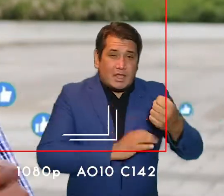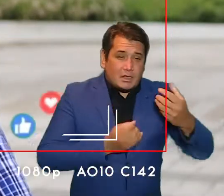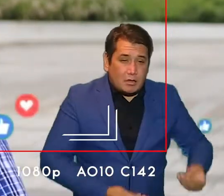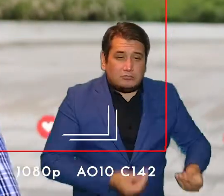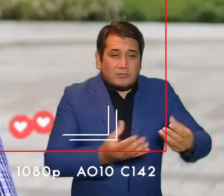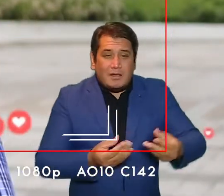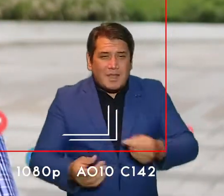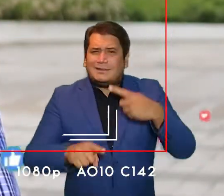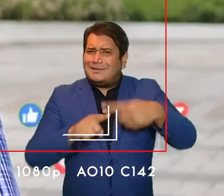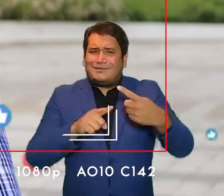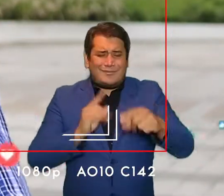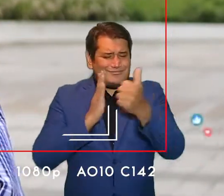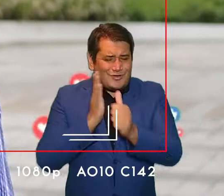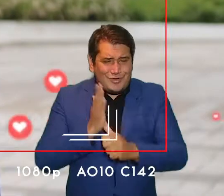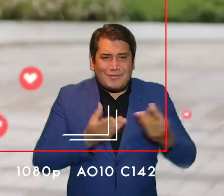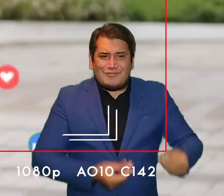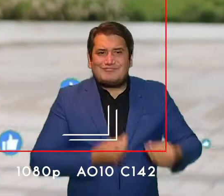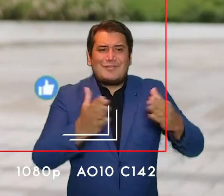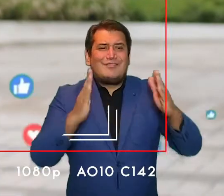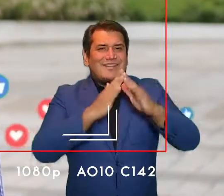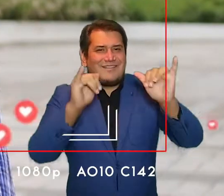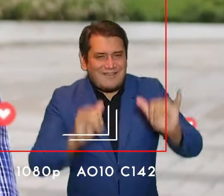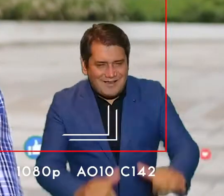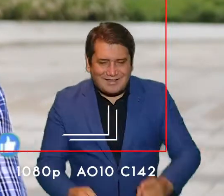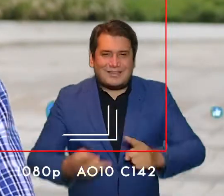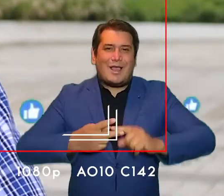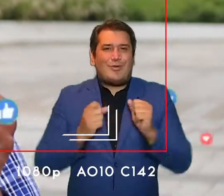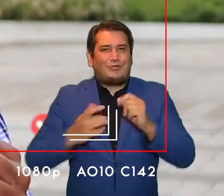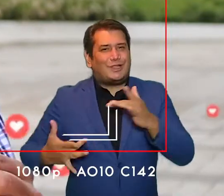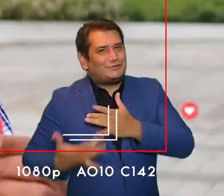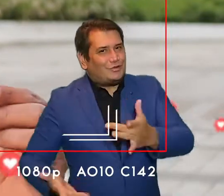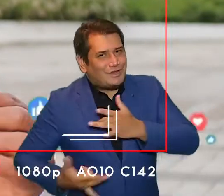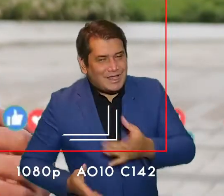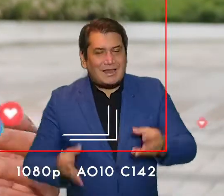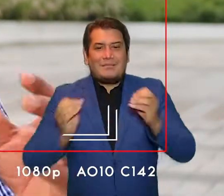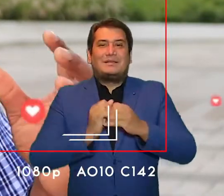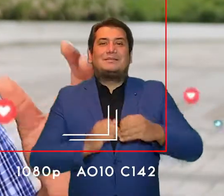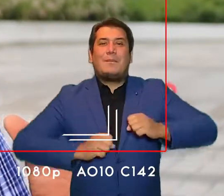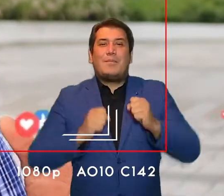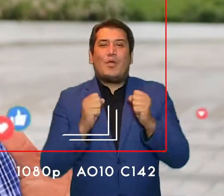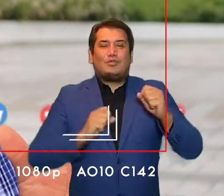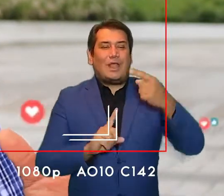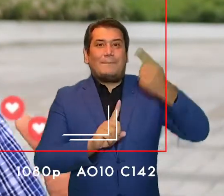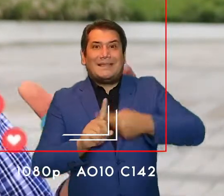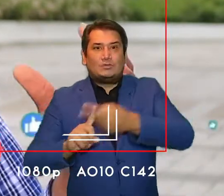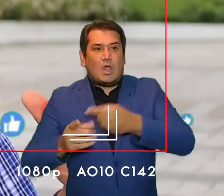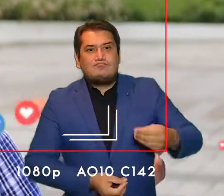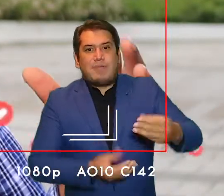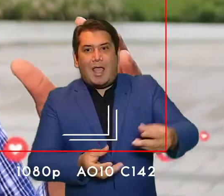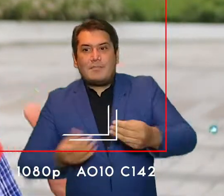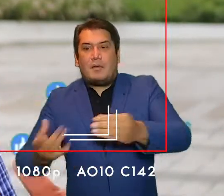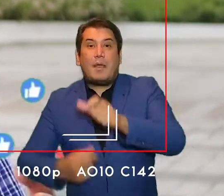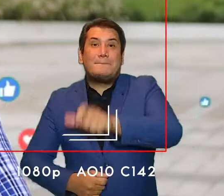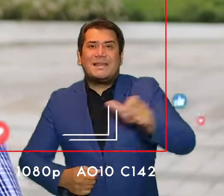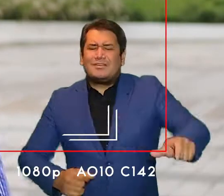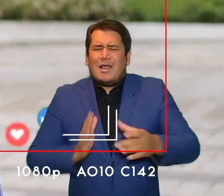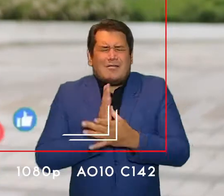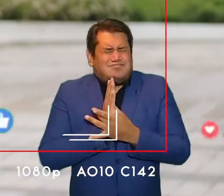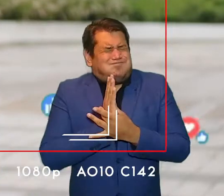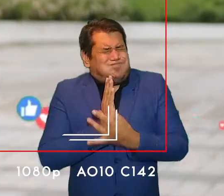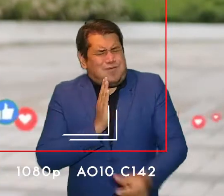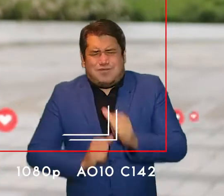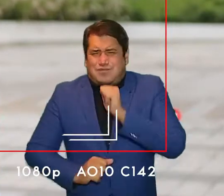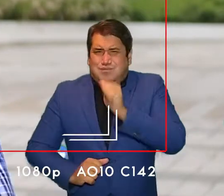Bogotá Cuidadora y de Renta Bogotá, que son las ayudas que están orientadas a la población pobre y